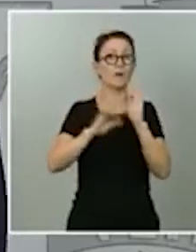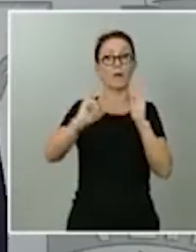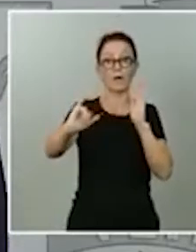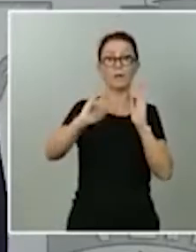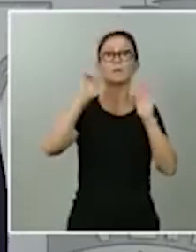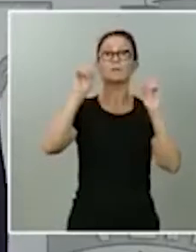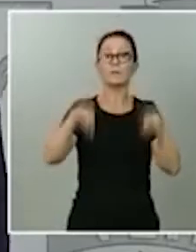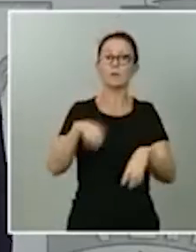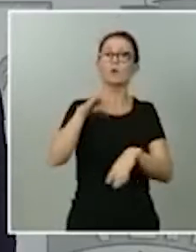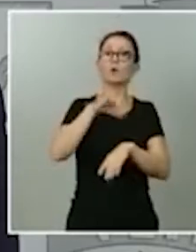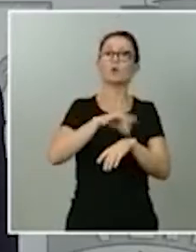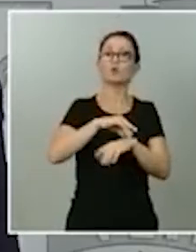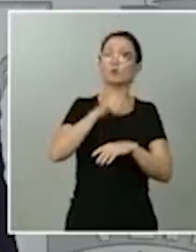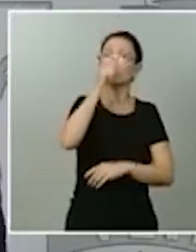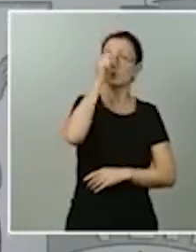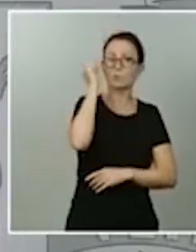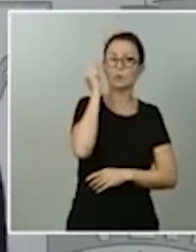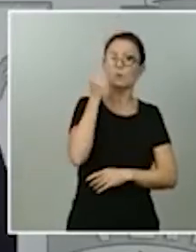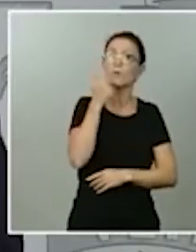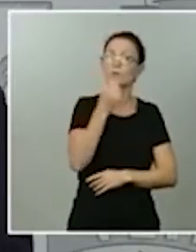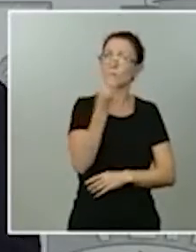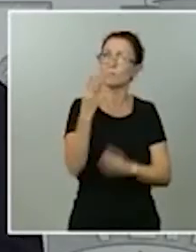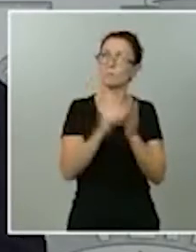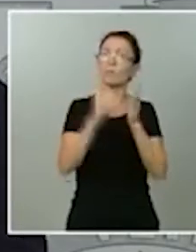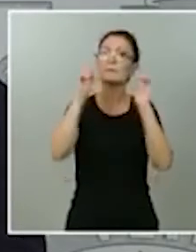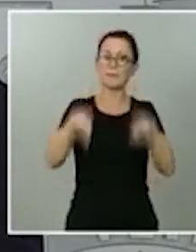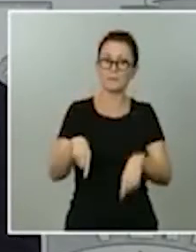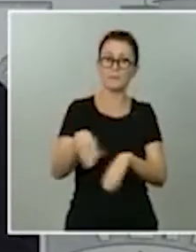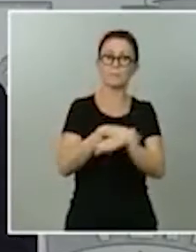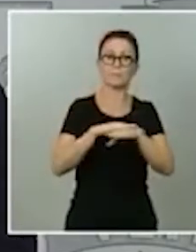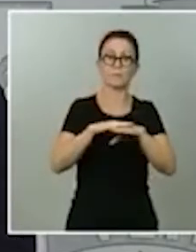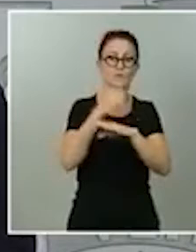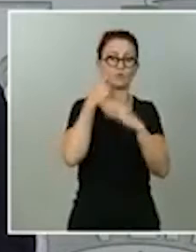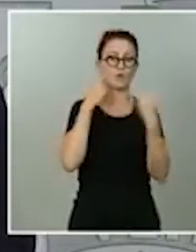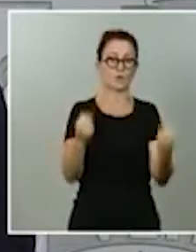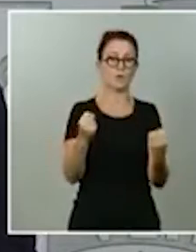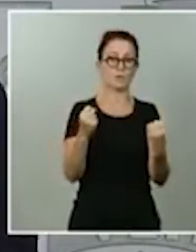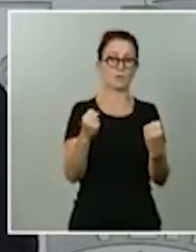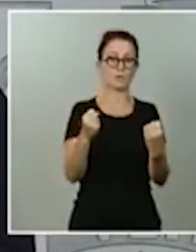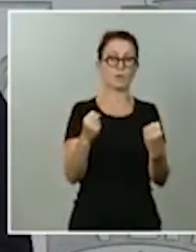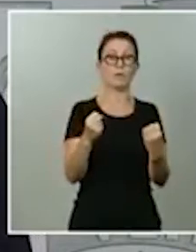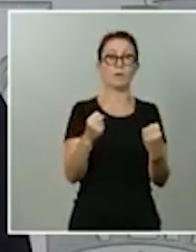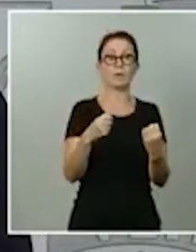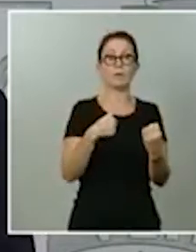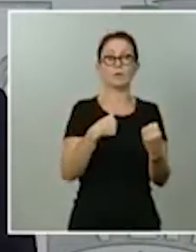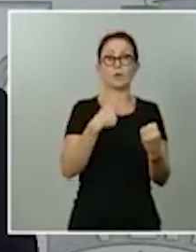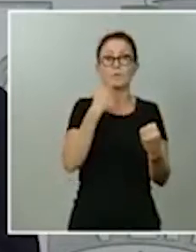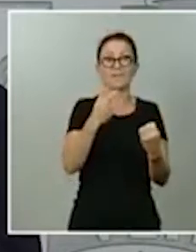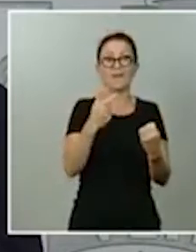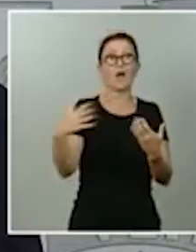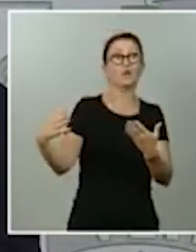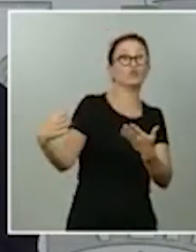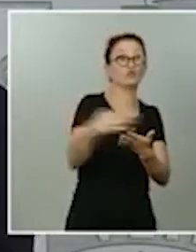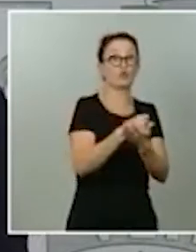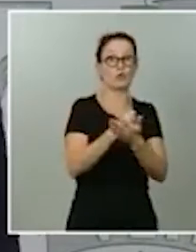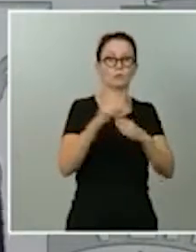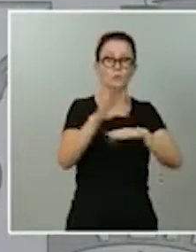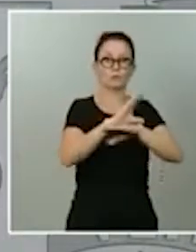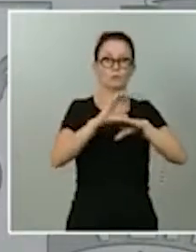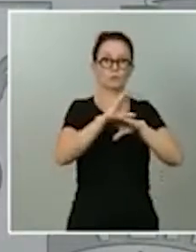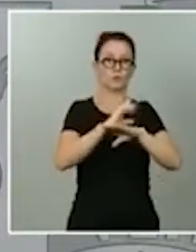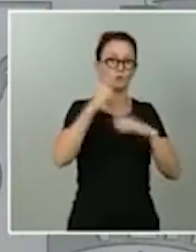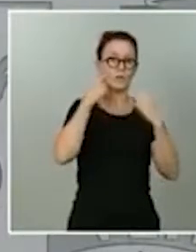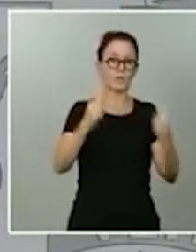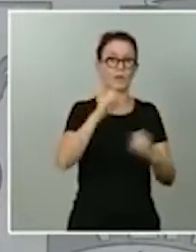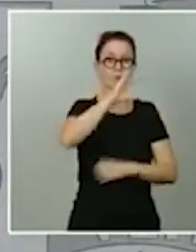ocasiones así como también el ministro de sanidad y diría todos los consejeros de sanidad y consejeros de sanidad de los gobiernos autonómicos es